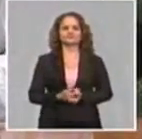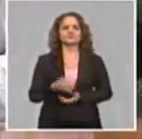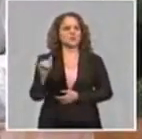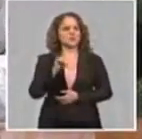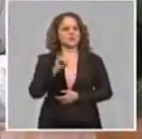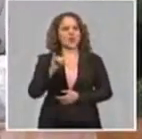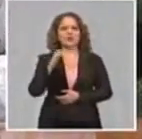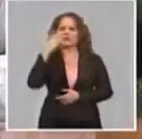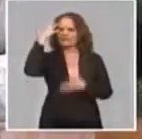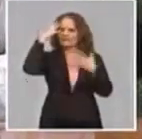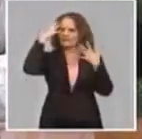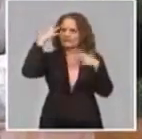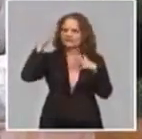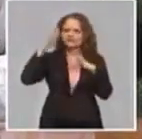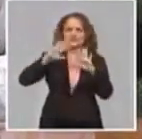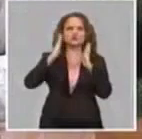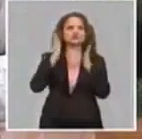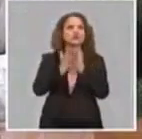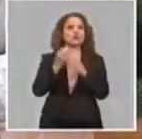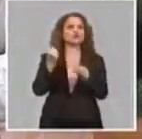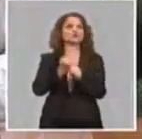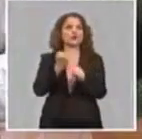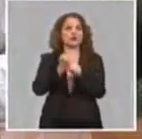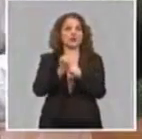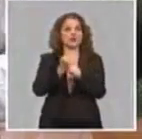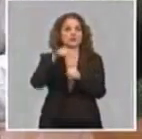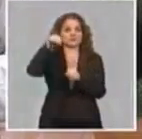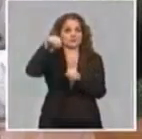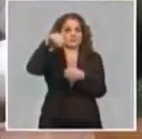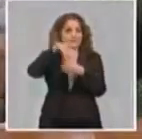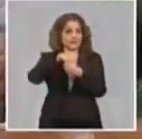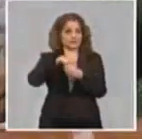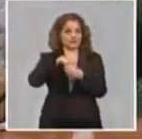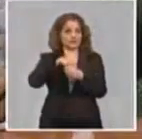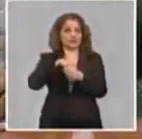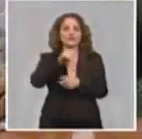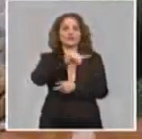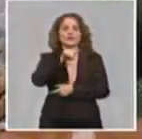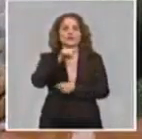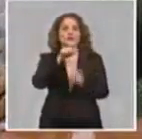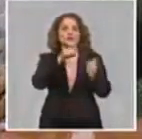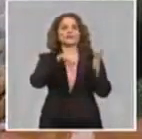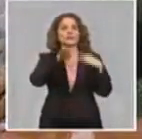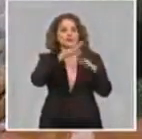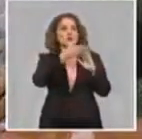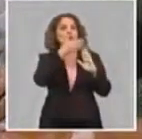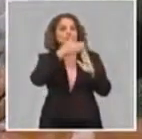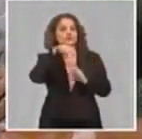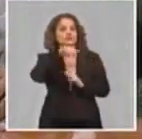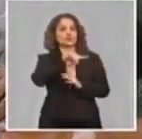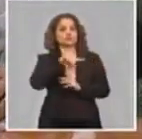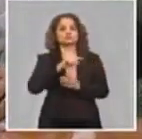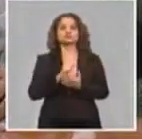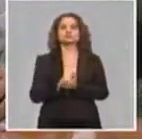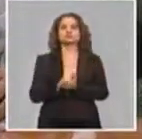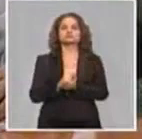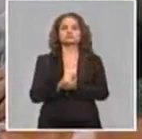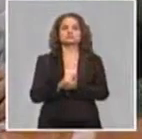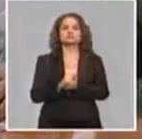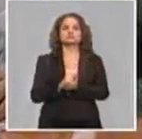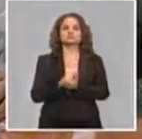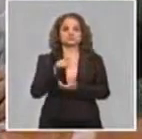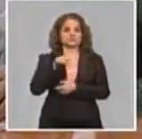felicitación a todos los trabajadores del sector de la construcción, quienes con gran esfuerzo y dedicación han